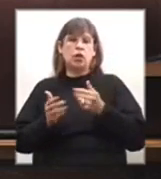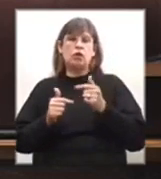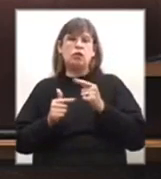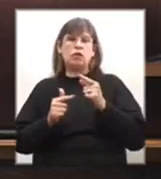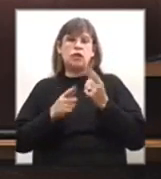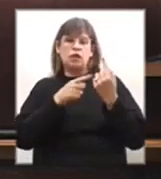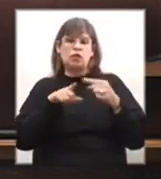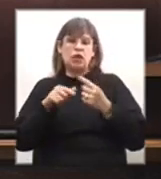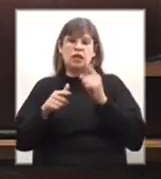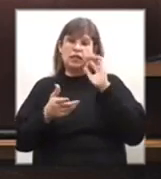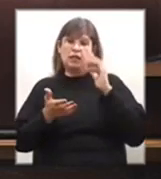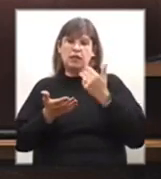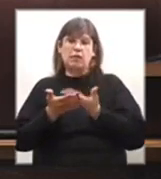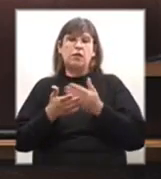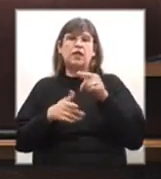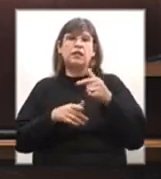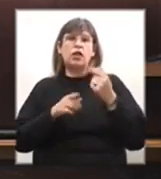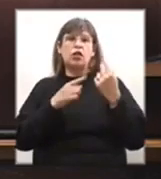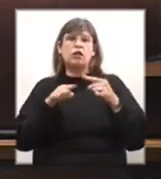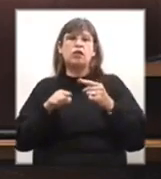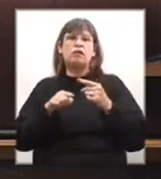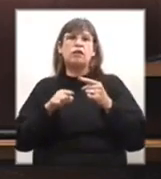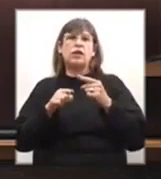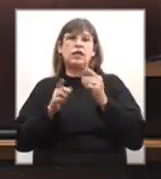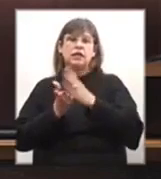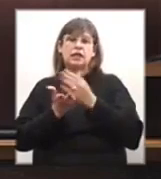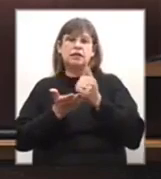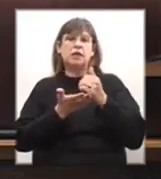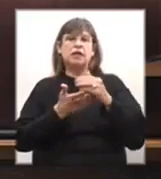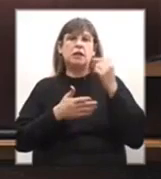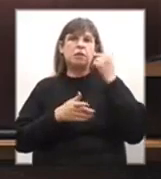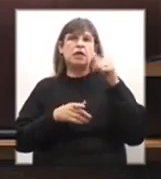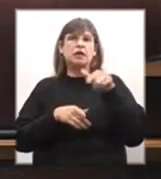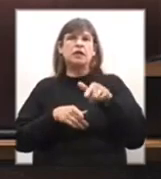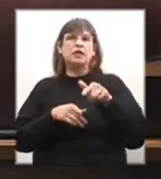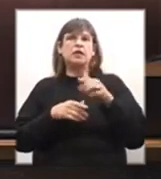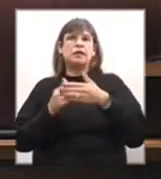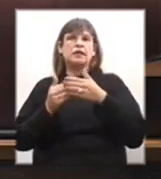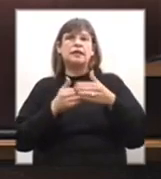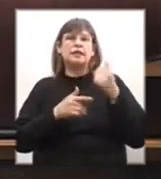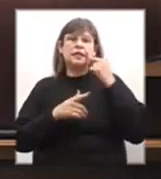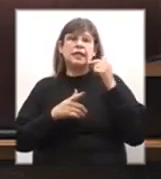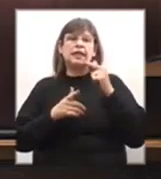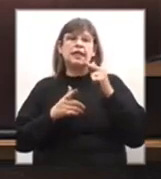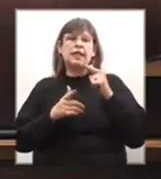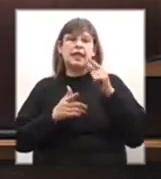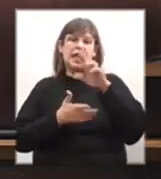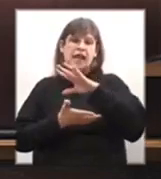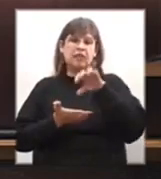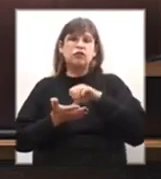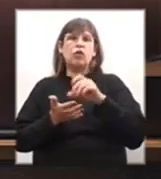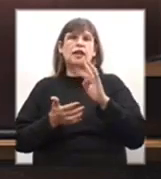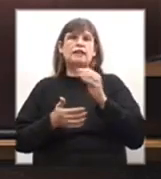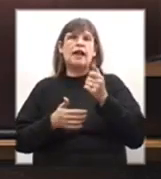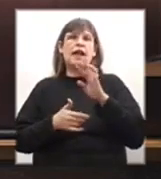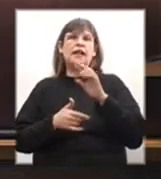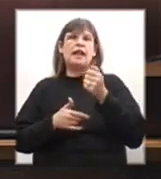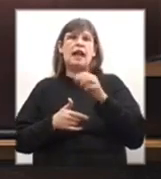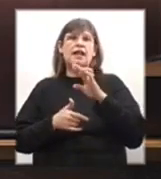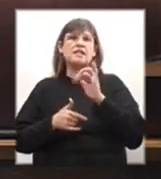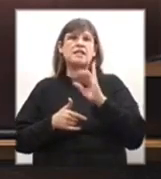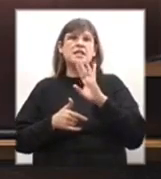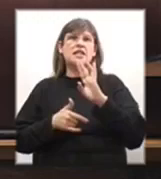planteos de vecinos del departamento, entre ellos de la ciudad de Tarariras, para poder incrementar